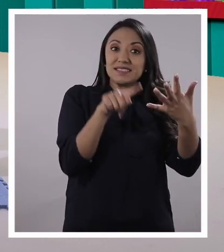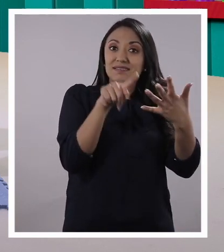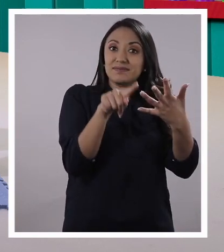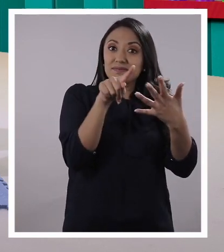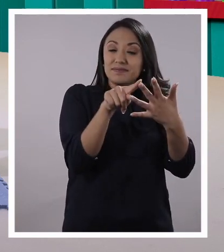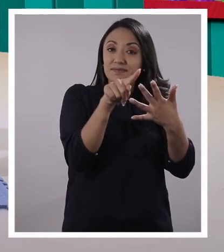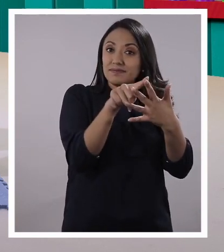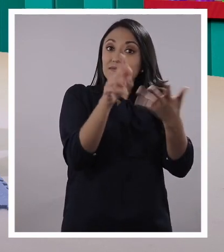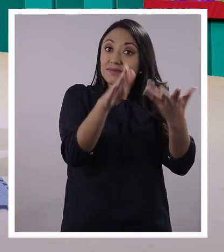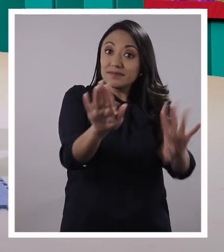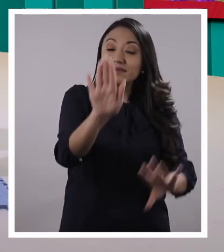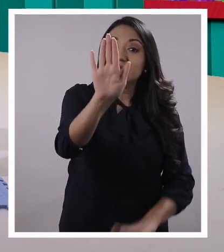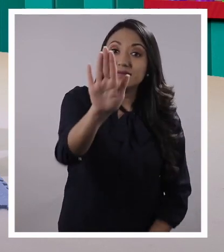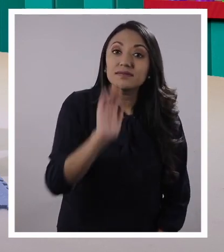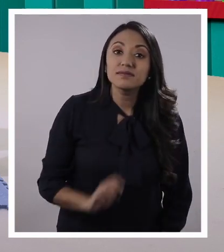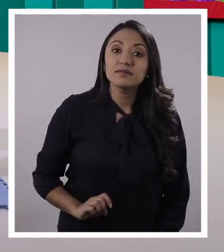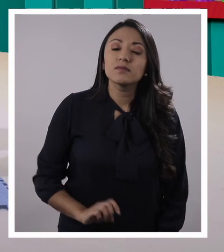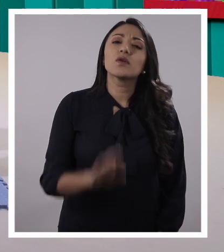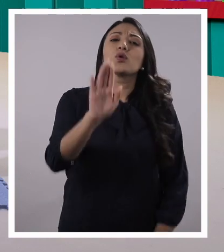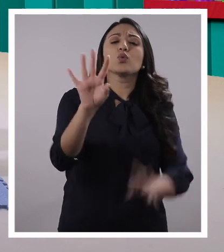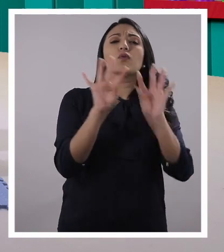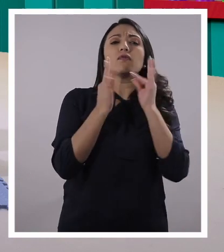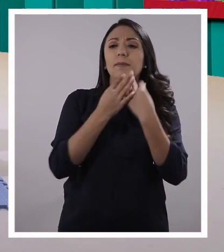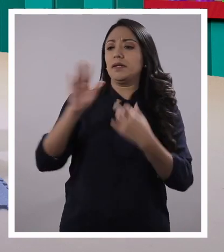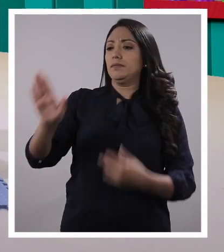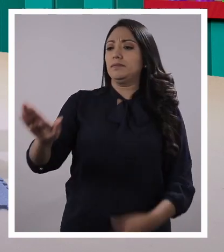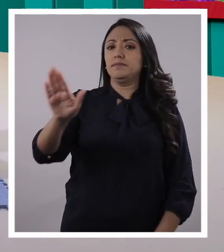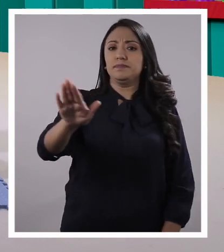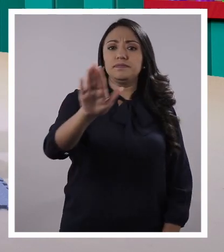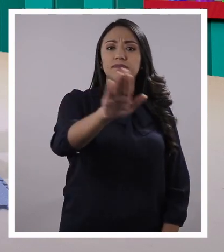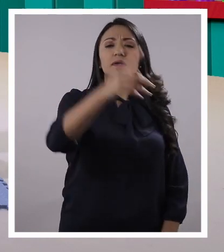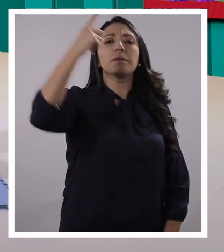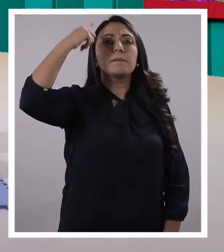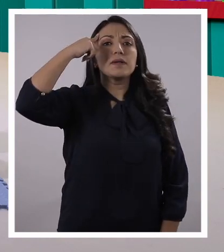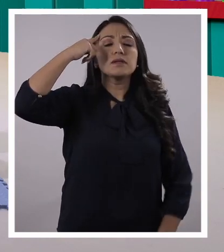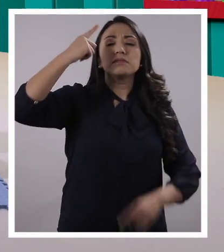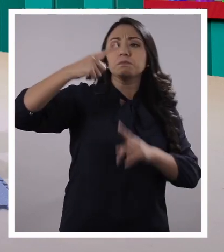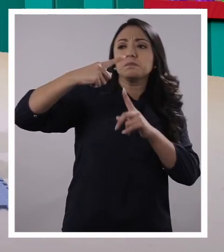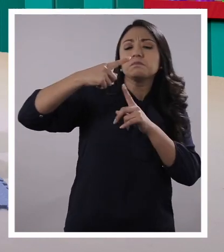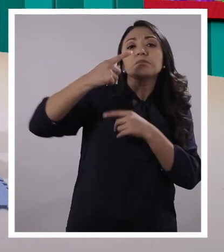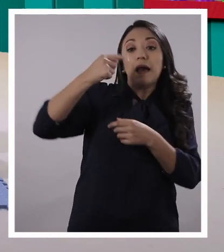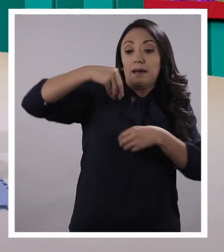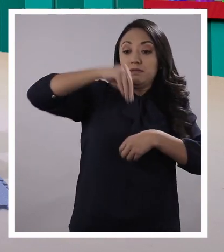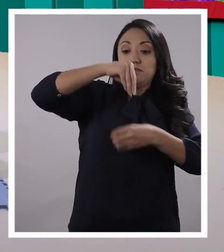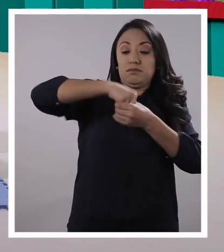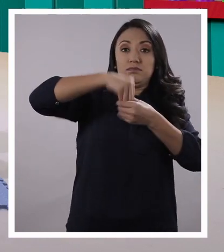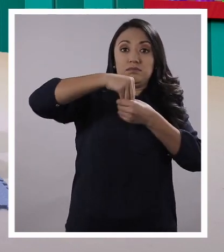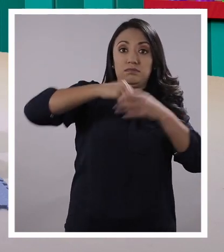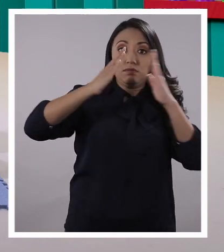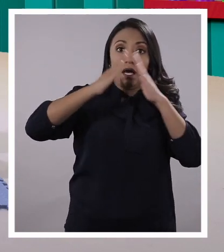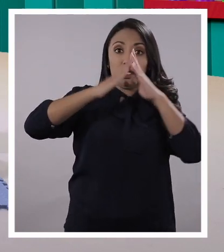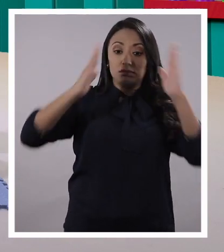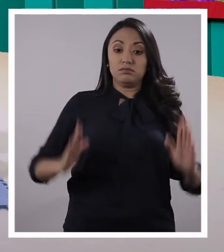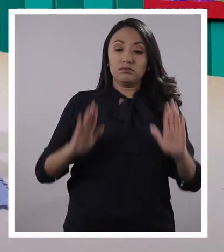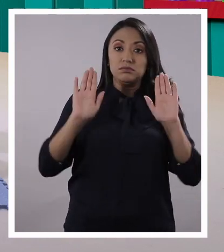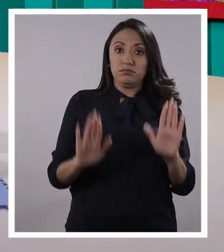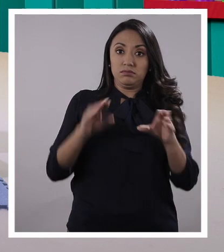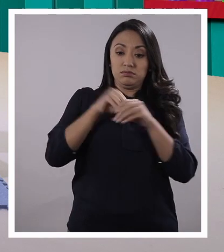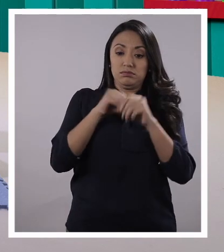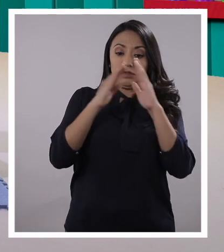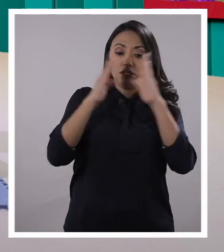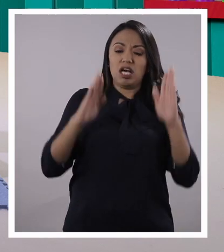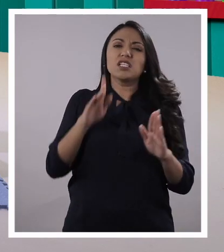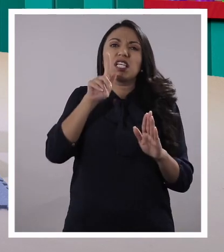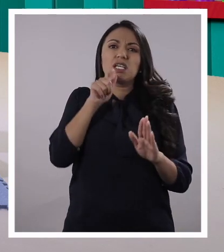Ahora, ustedes piensen en los miembros de su familia. Ya. ¿Ya? En los que viven dentro de su casa. Esta vez va a ser solo con los que viven dentro de su casa.